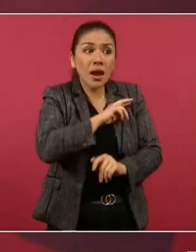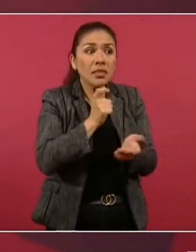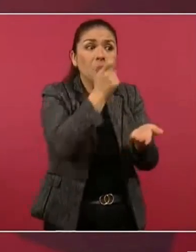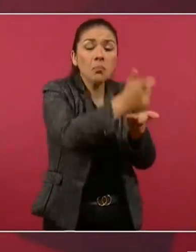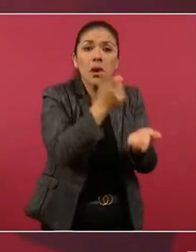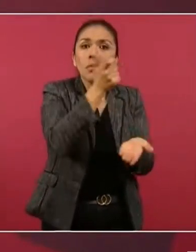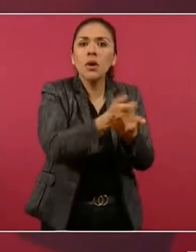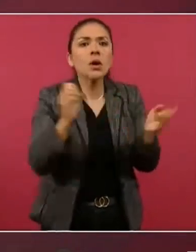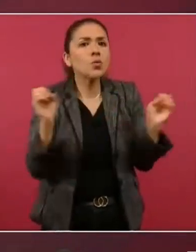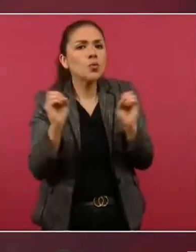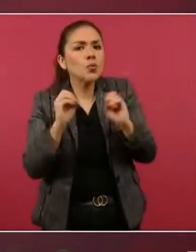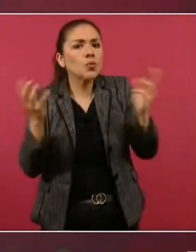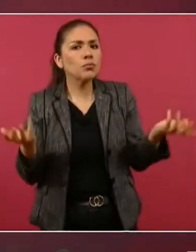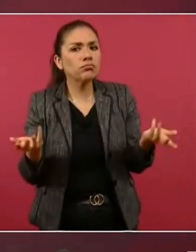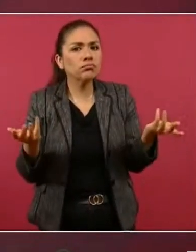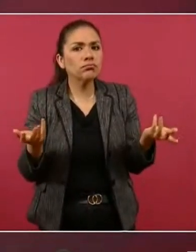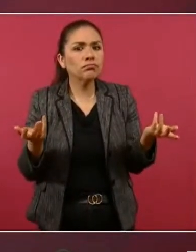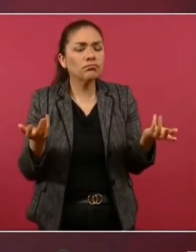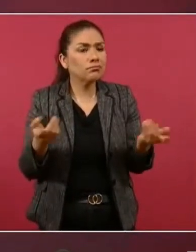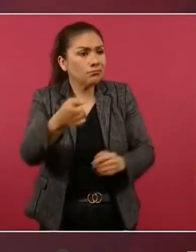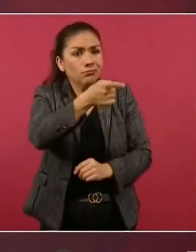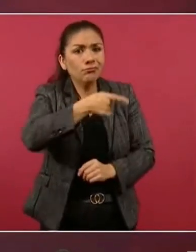Y no tienen ni bienes.